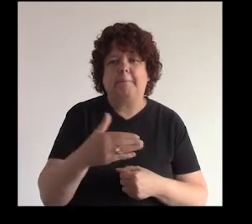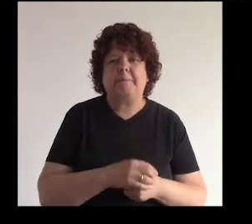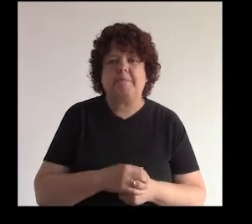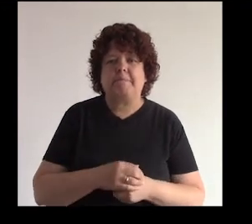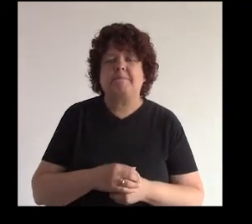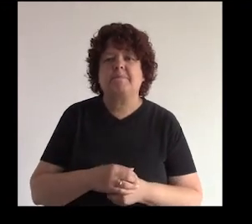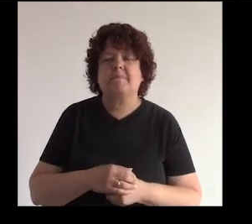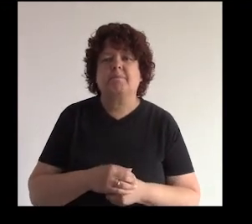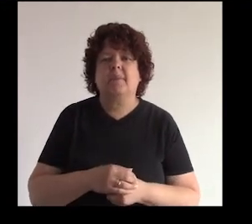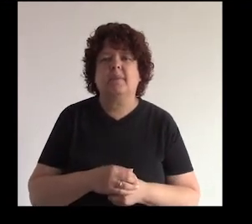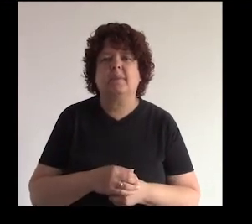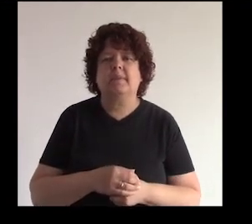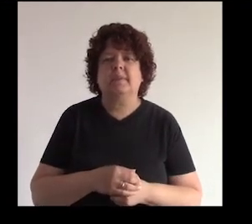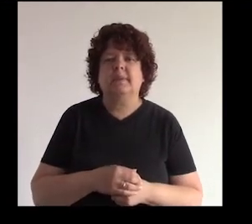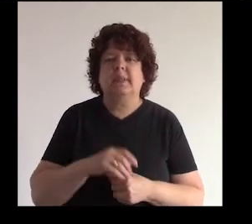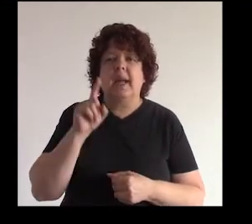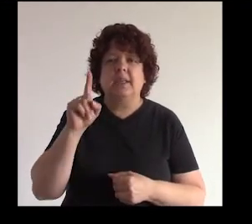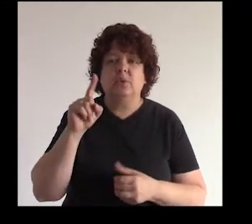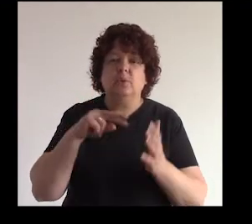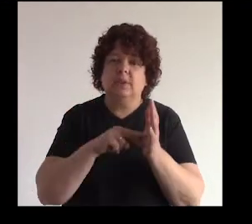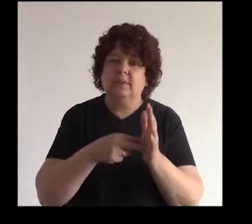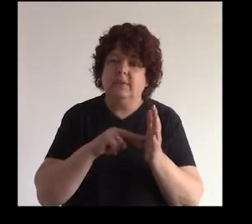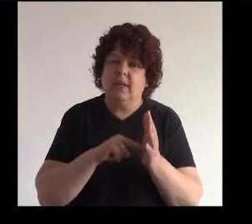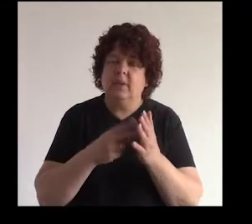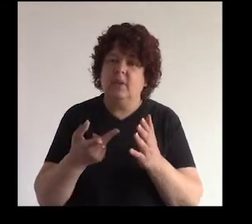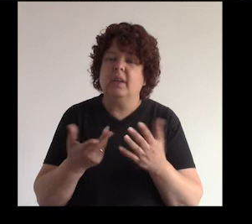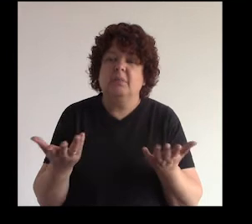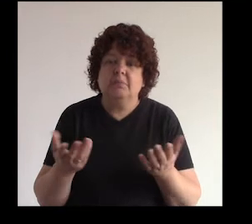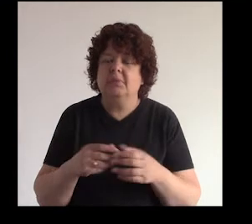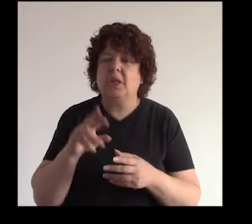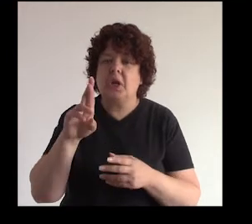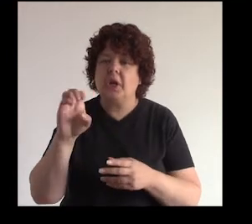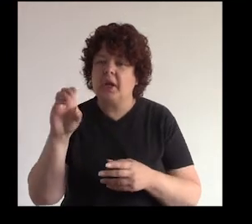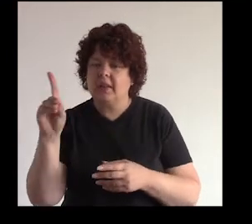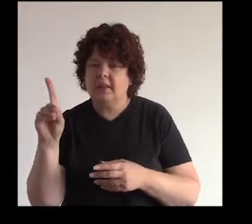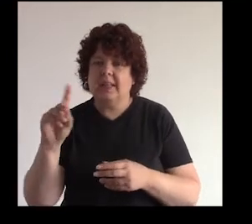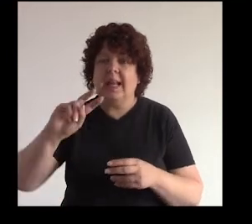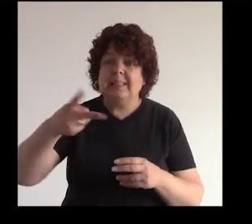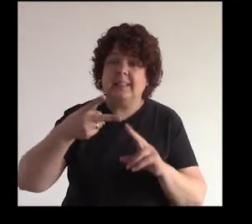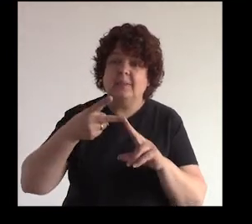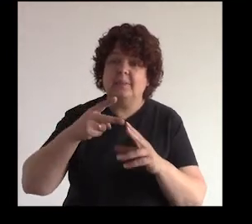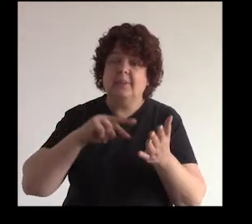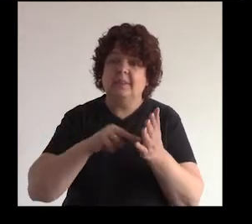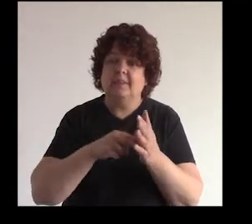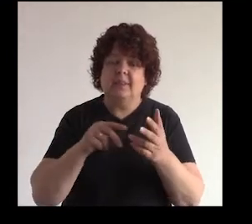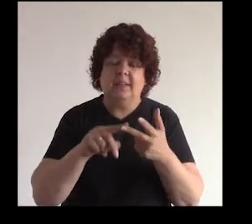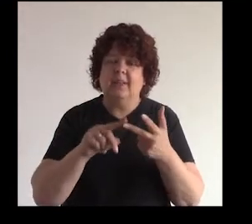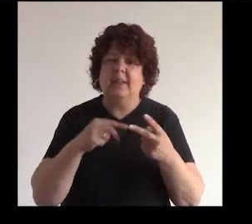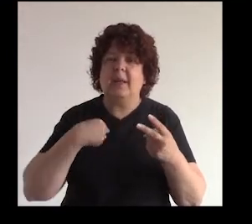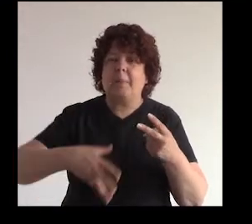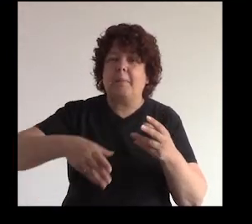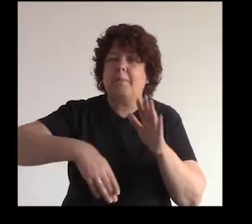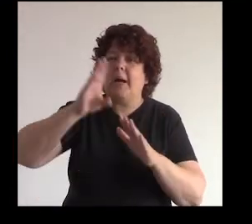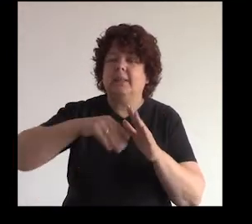para cazar los peces, ¿no? para pescarlos ese es un significado de lo que significa red el segundo significado que es el que